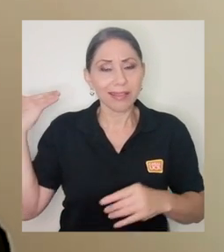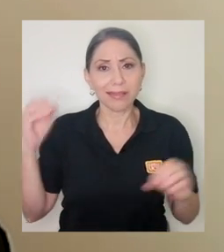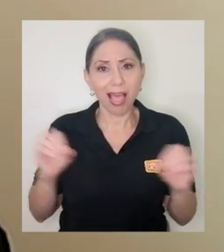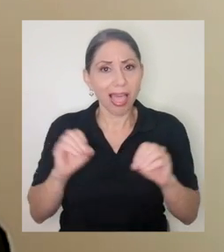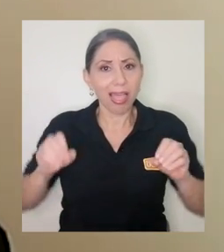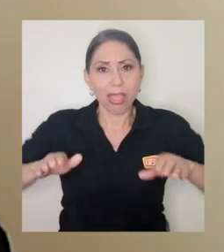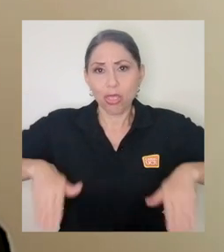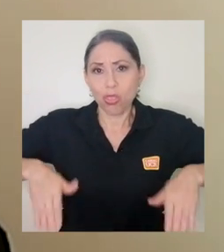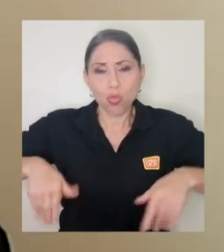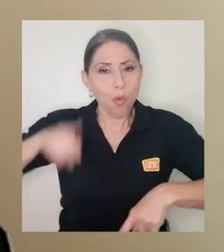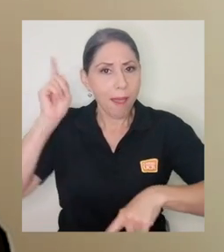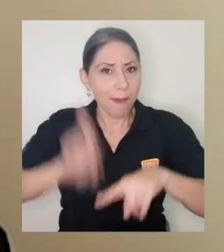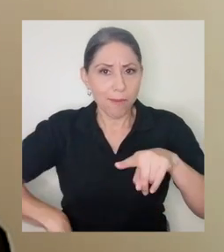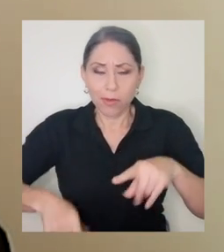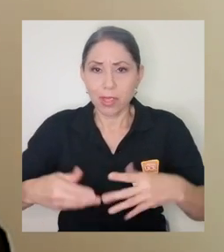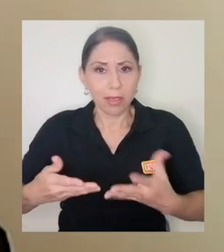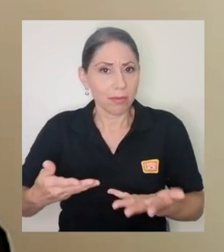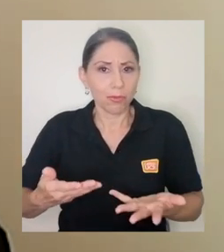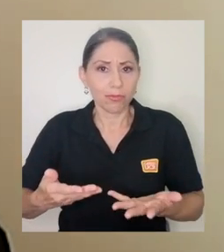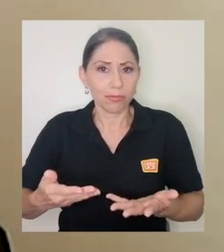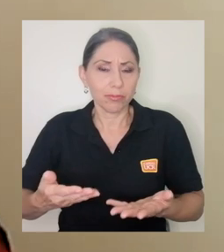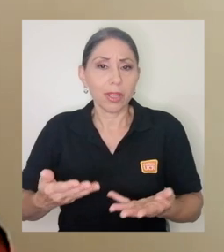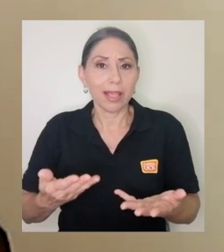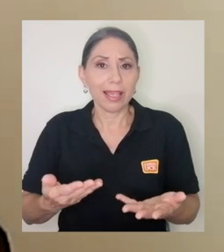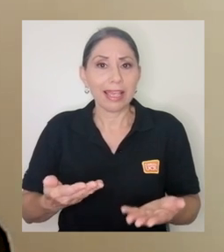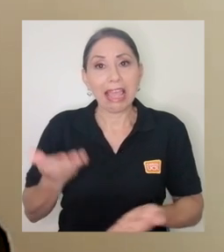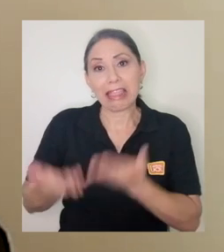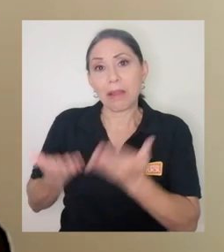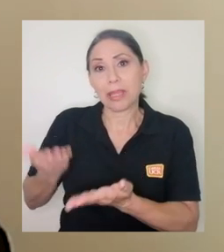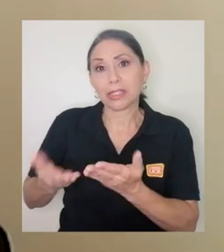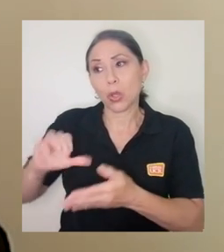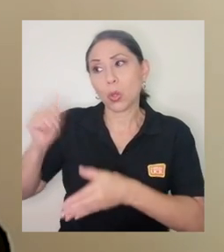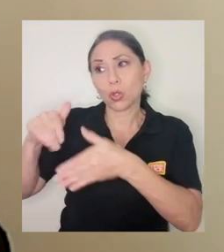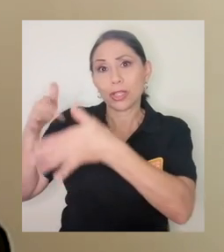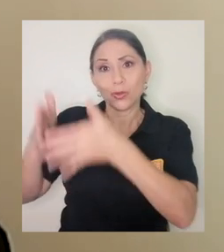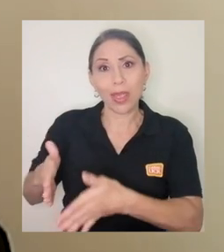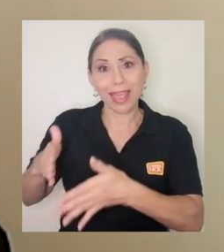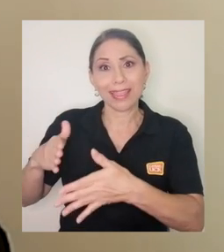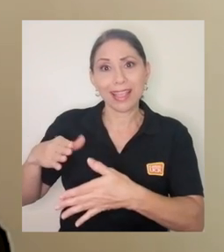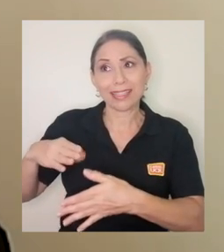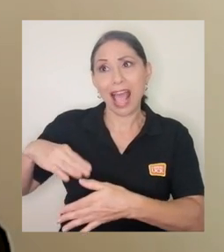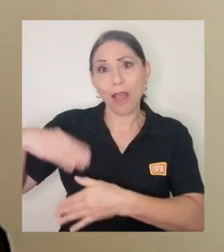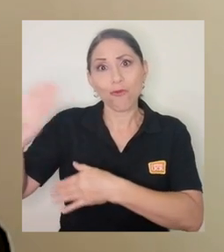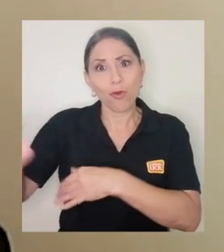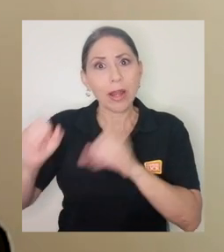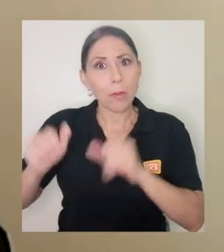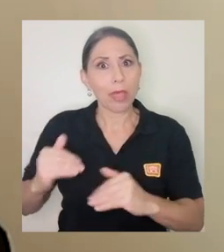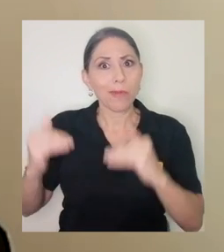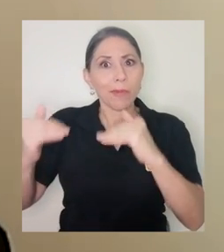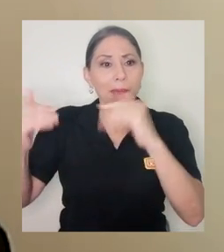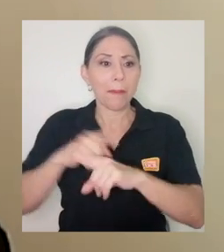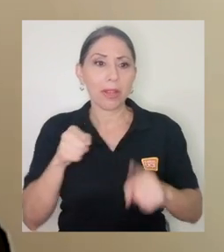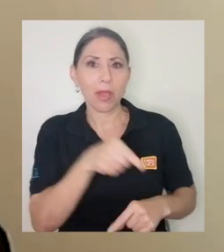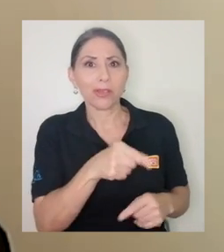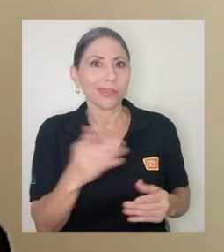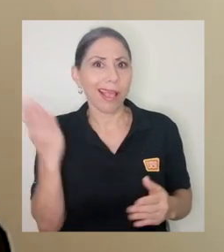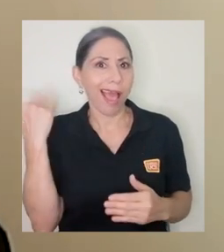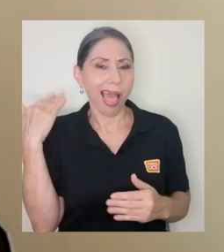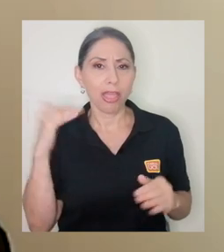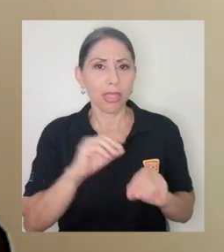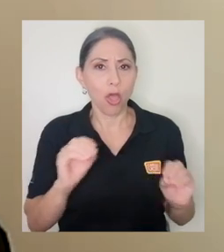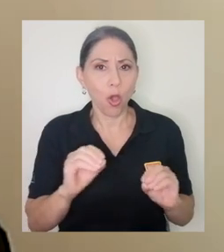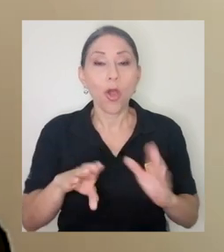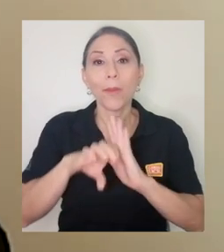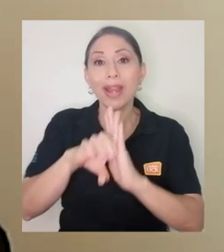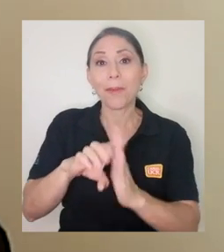recursos, que sí podrían tener estudiantes afuera, por ejemplo, hicimos estos programas de becas